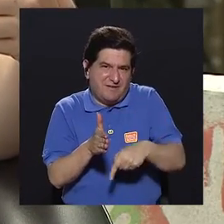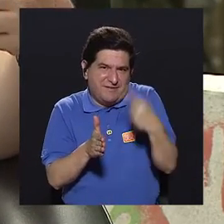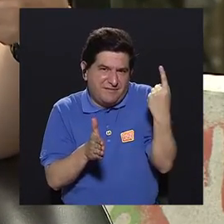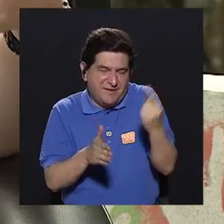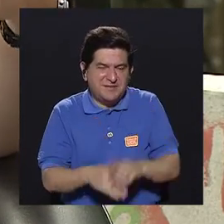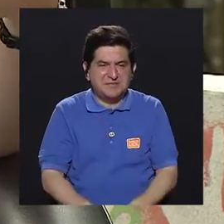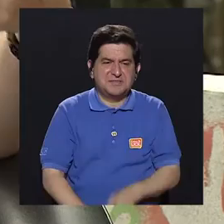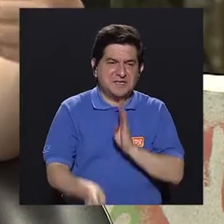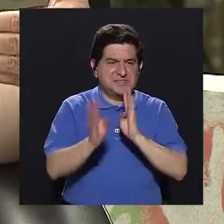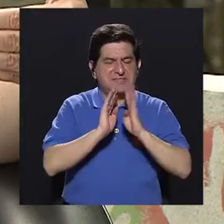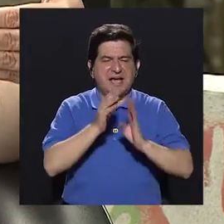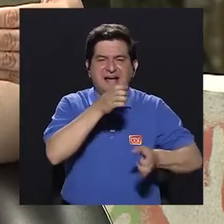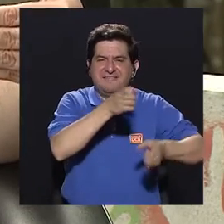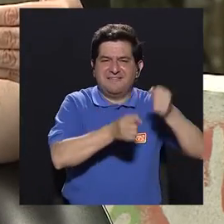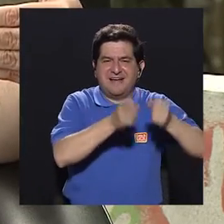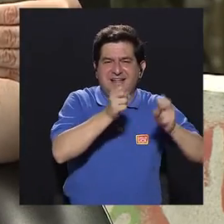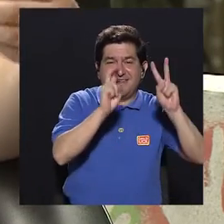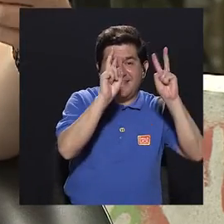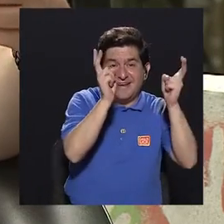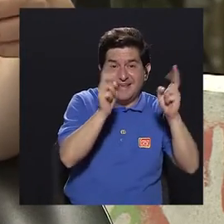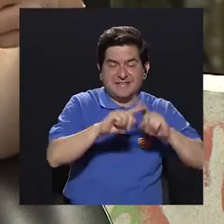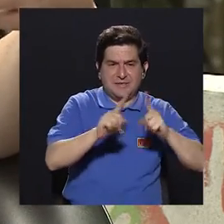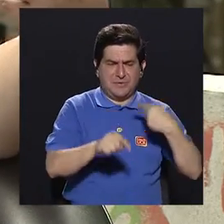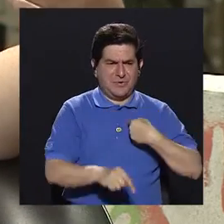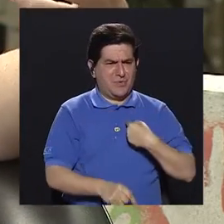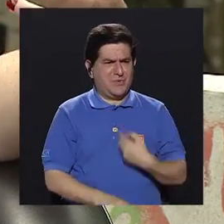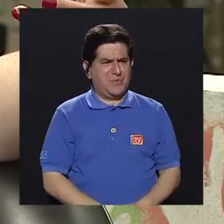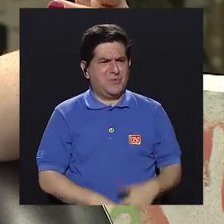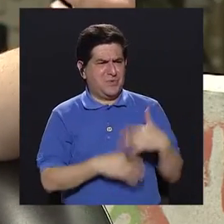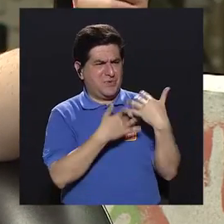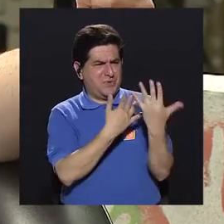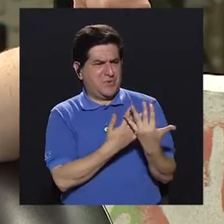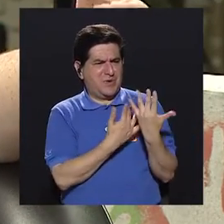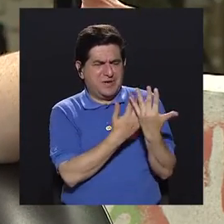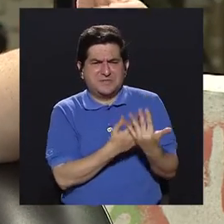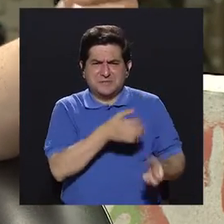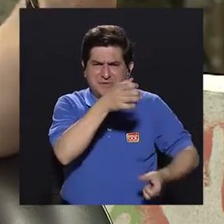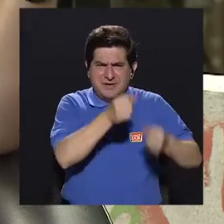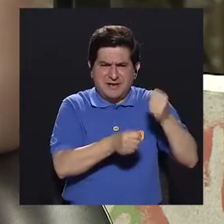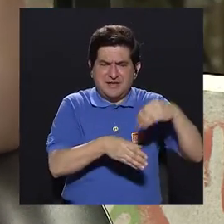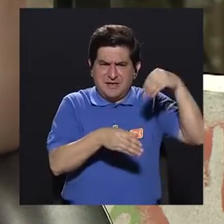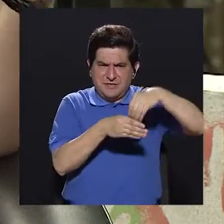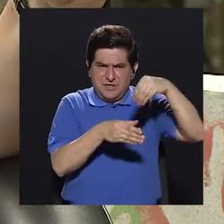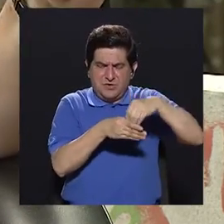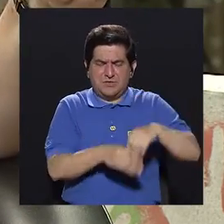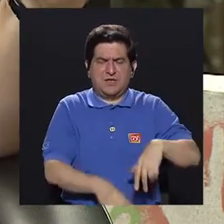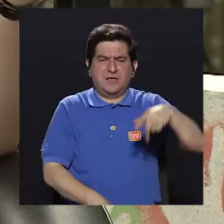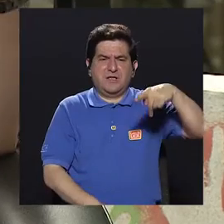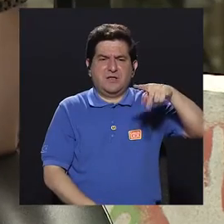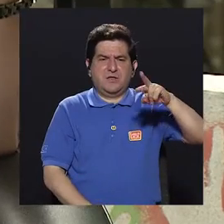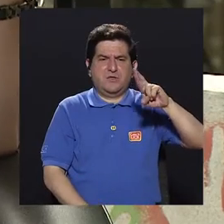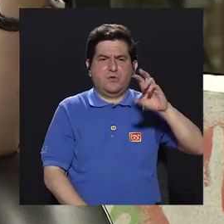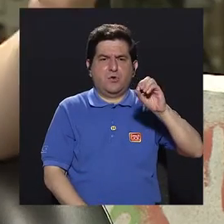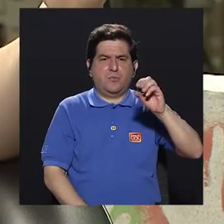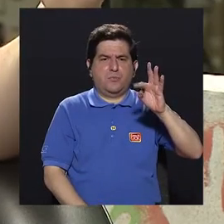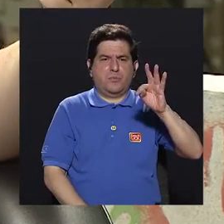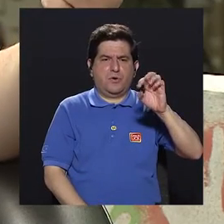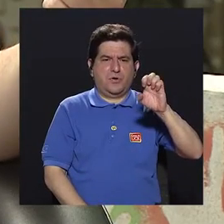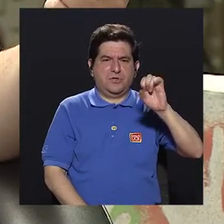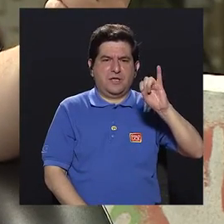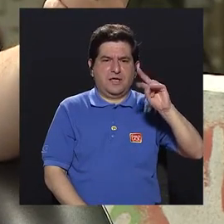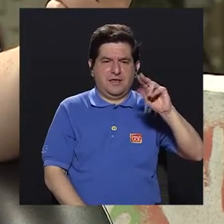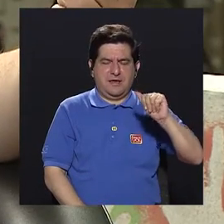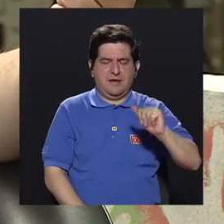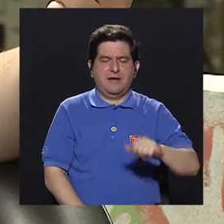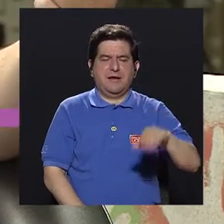se habla de leches, pero uno espera de la leche fundamentalmente un aporte de proteínas, un aporte de